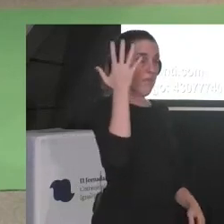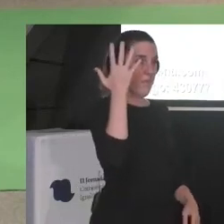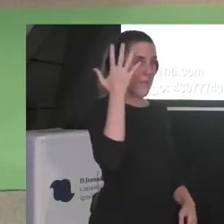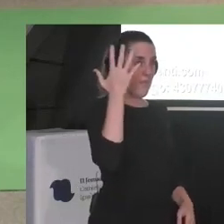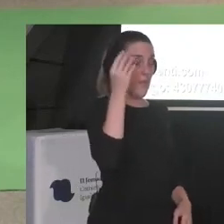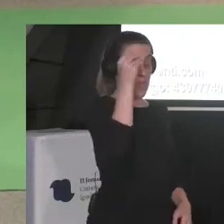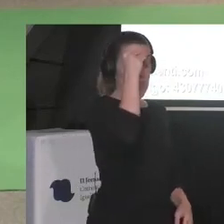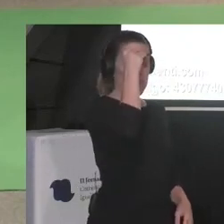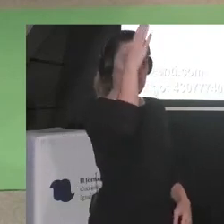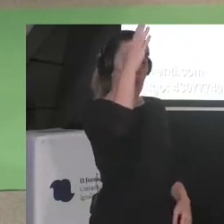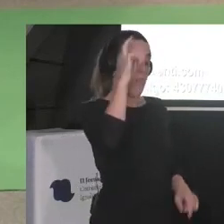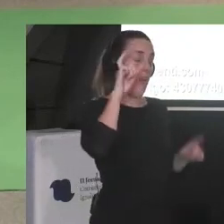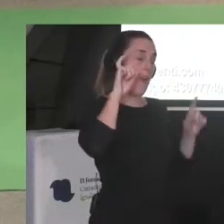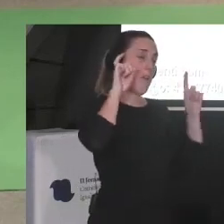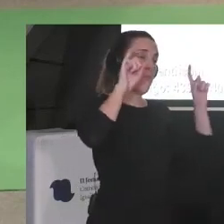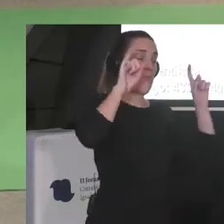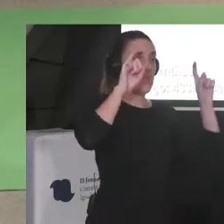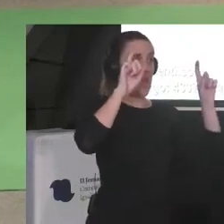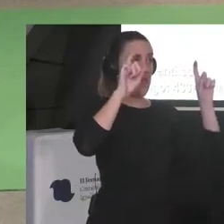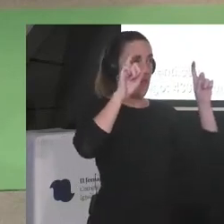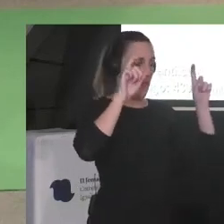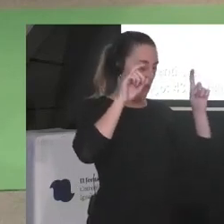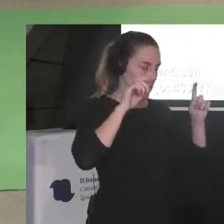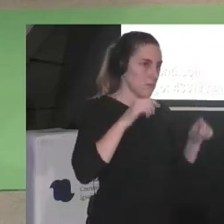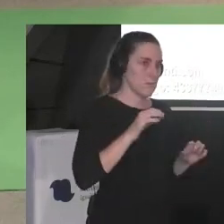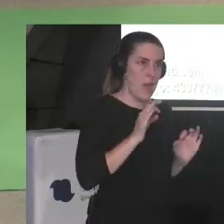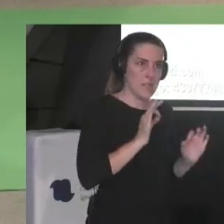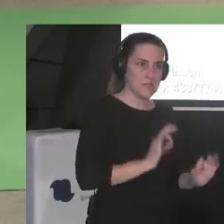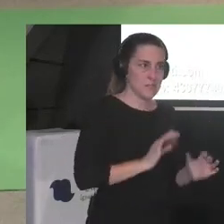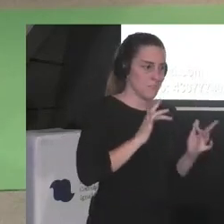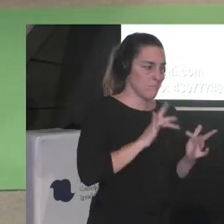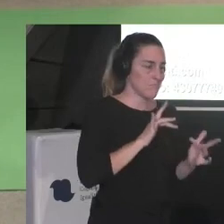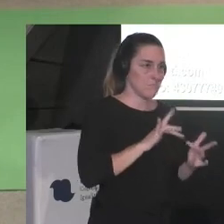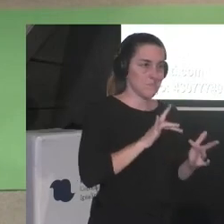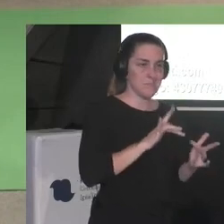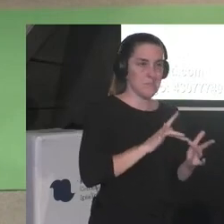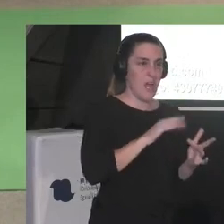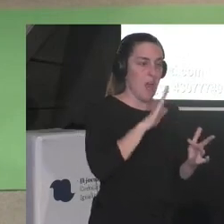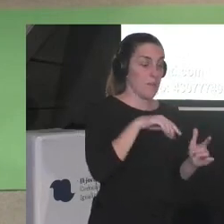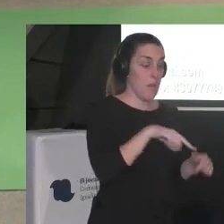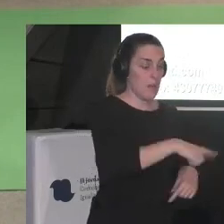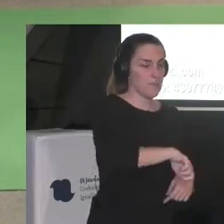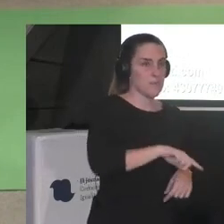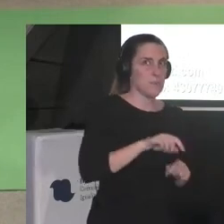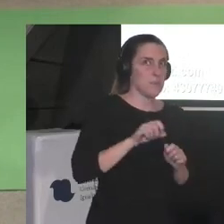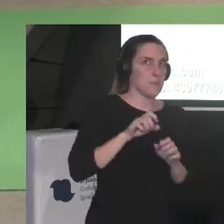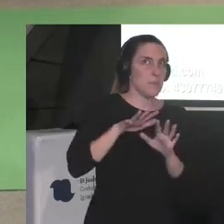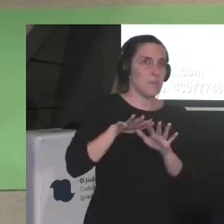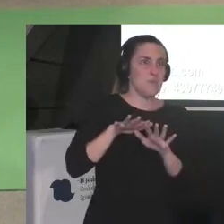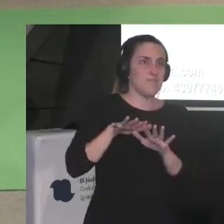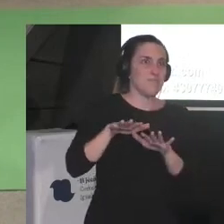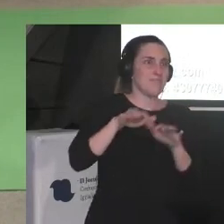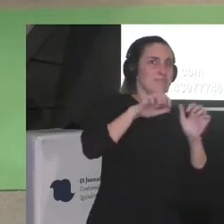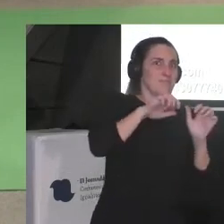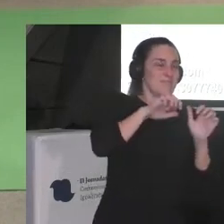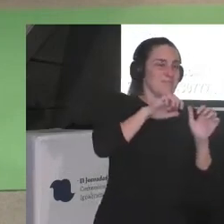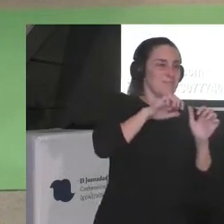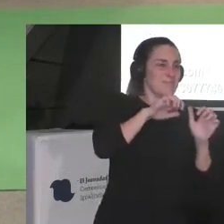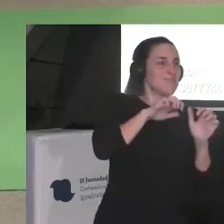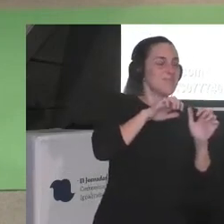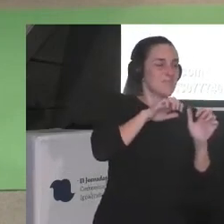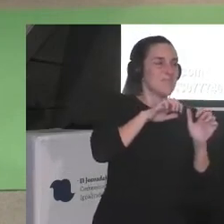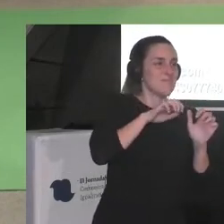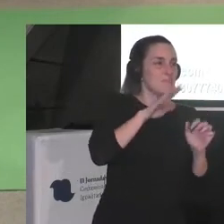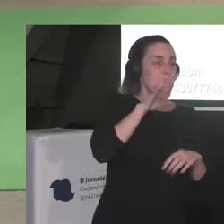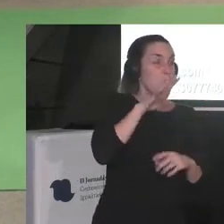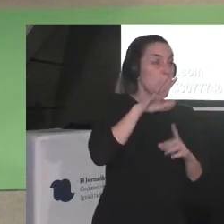ilustrada es uno de los motivos por los que la gente evidentemente rehúye ¿no? estos entornos porque además el